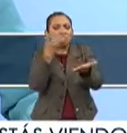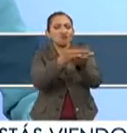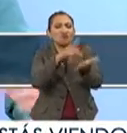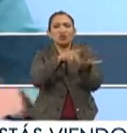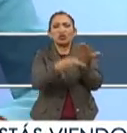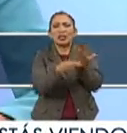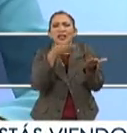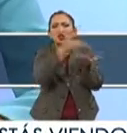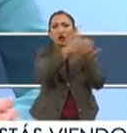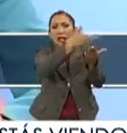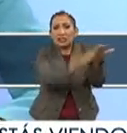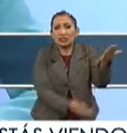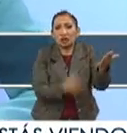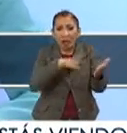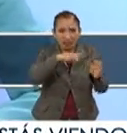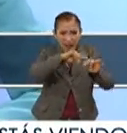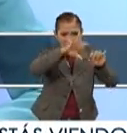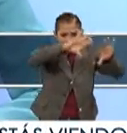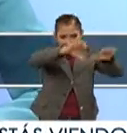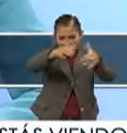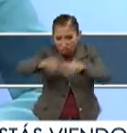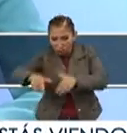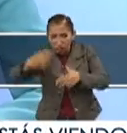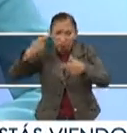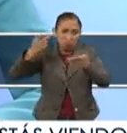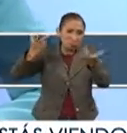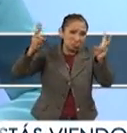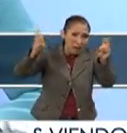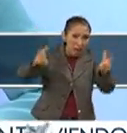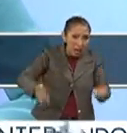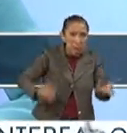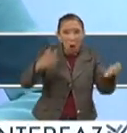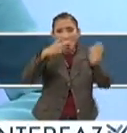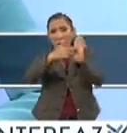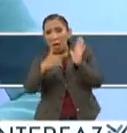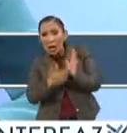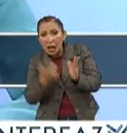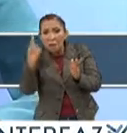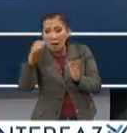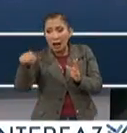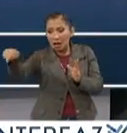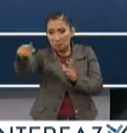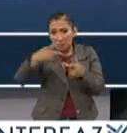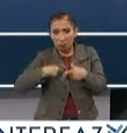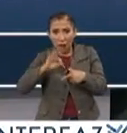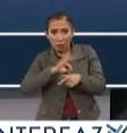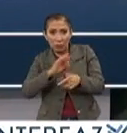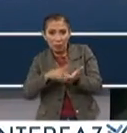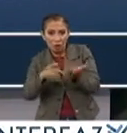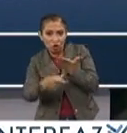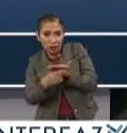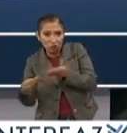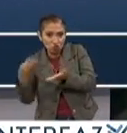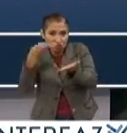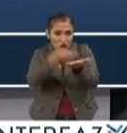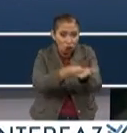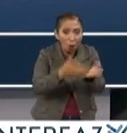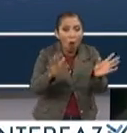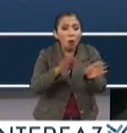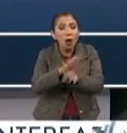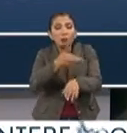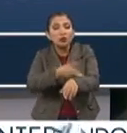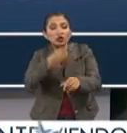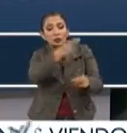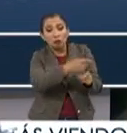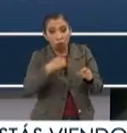proyecto, Mauricio? Existen diferentes categorías, rubros, algunos requisitos con los que se deba de cumplir y exactamente cuál es el